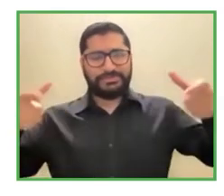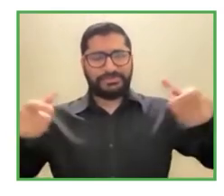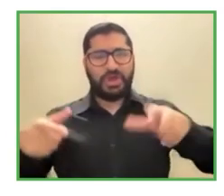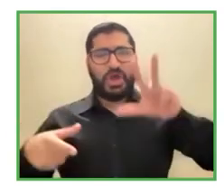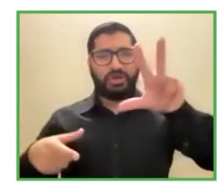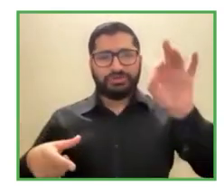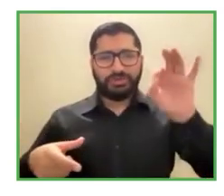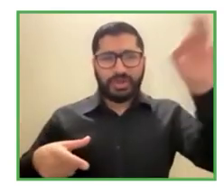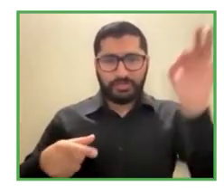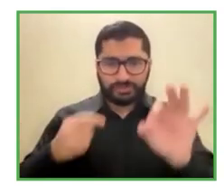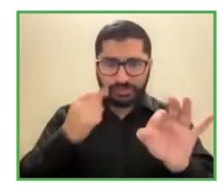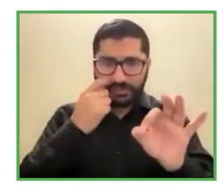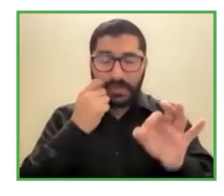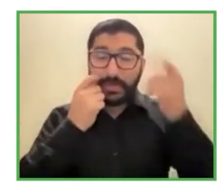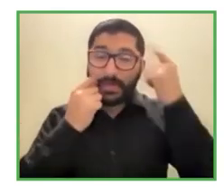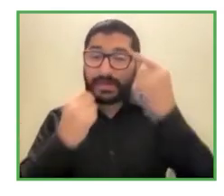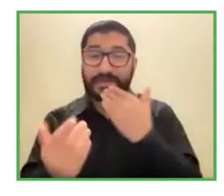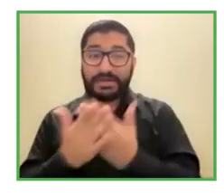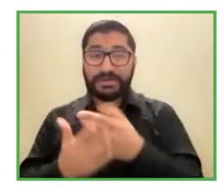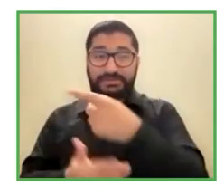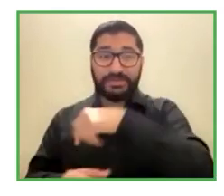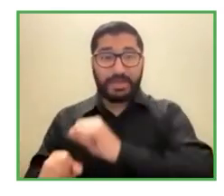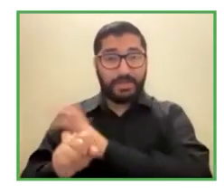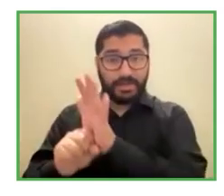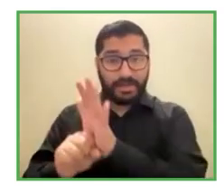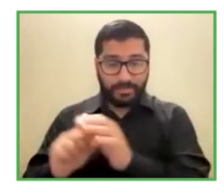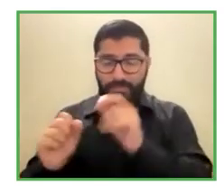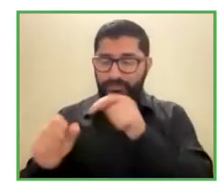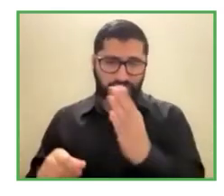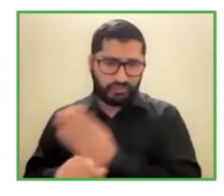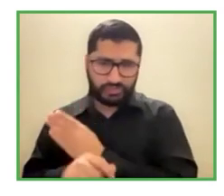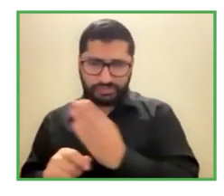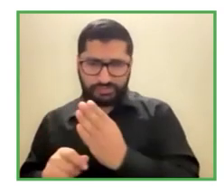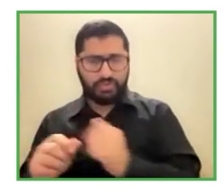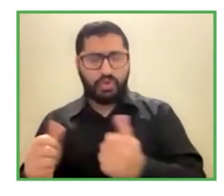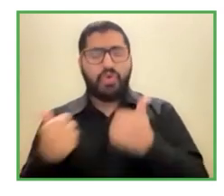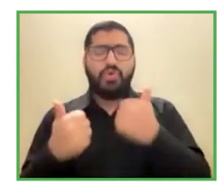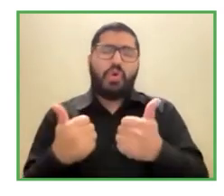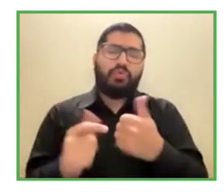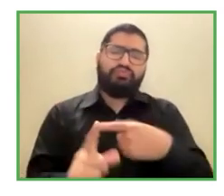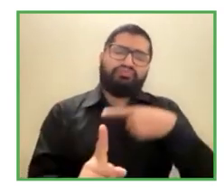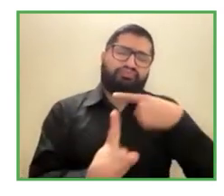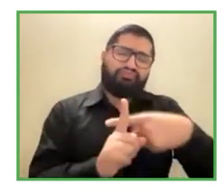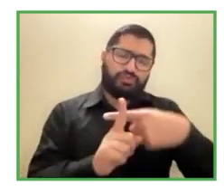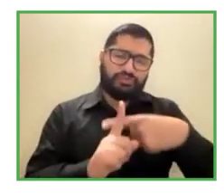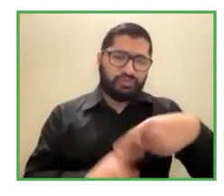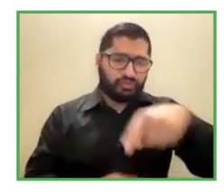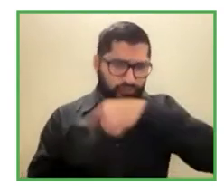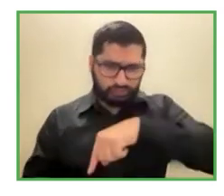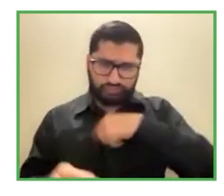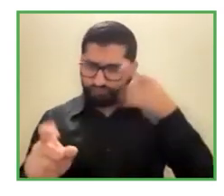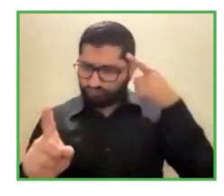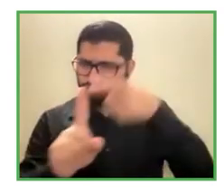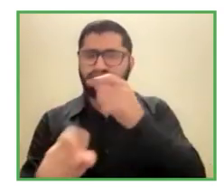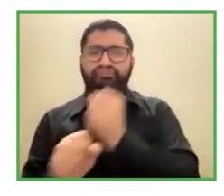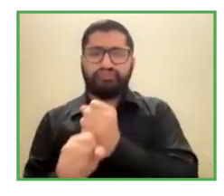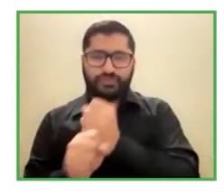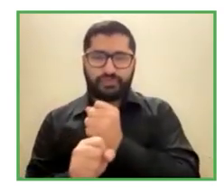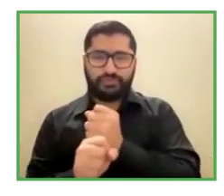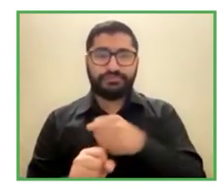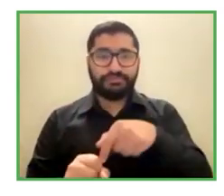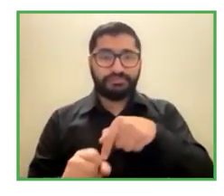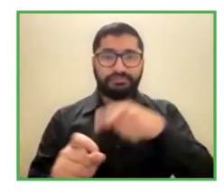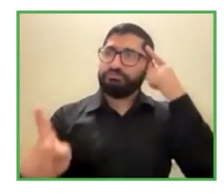ha tenido suerte en nuestra posición y no por causa de que tuvimos la visión de hacerlo sino porque queríamos templar a personas